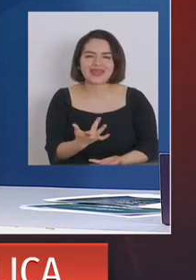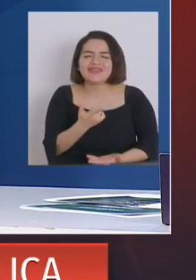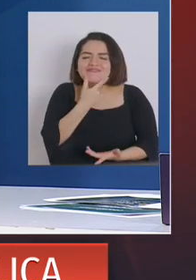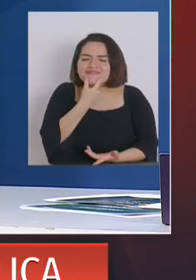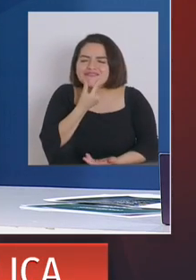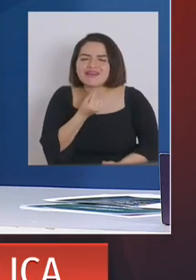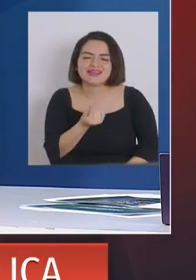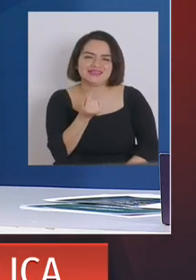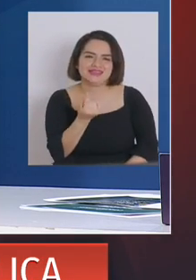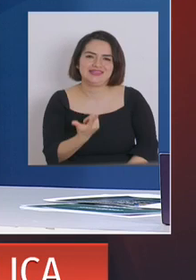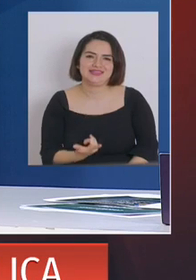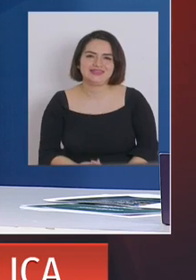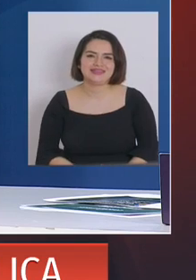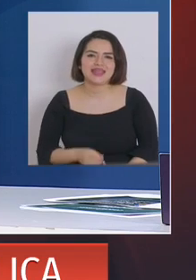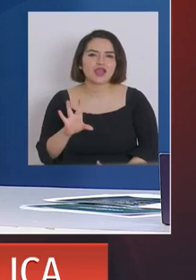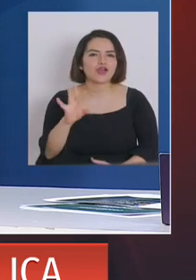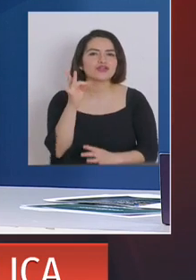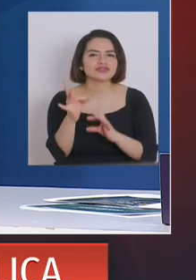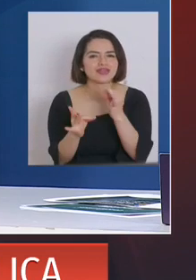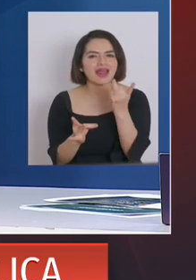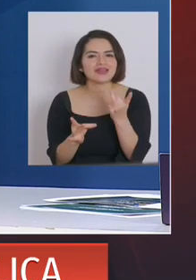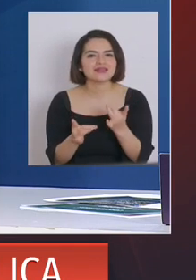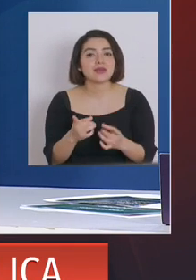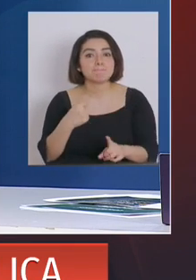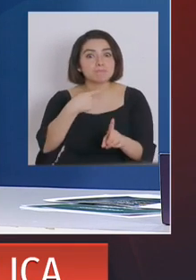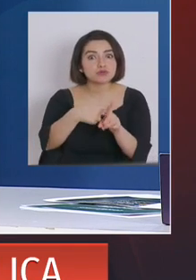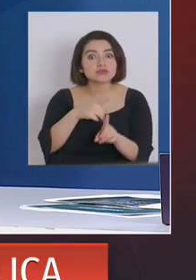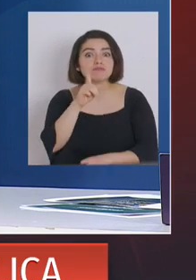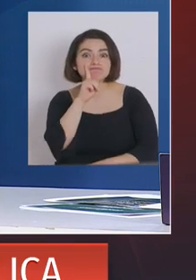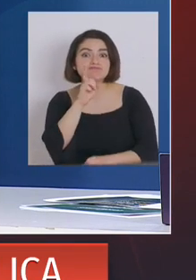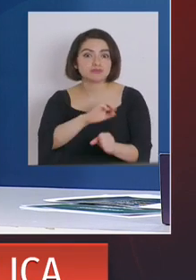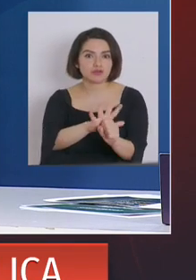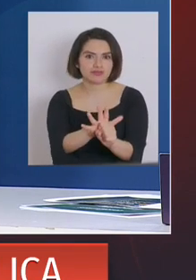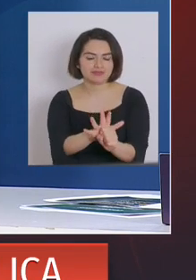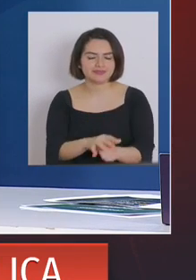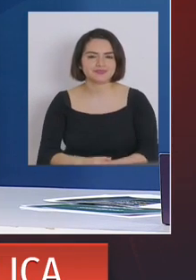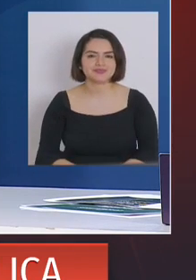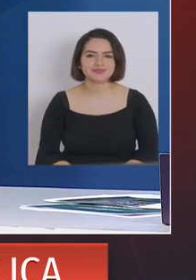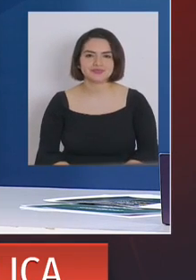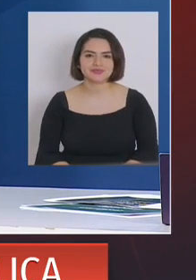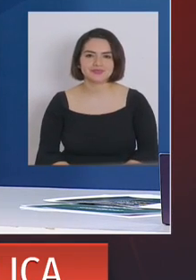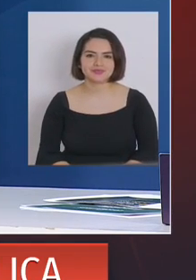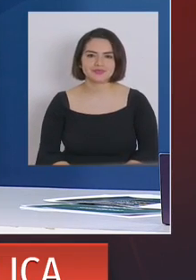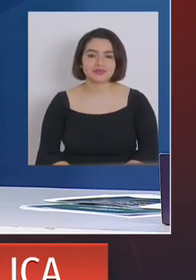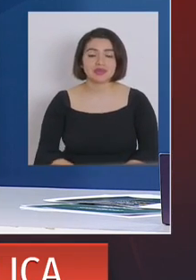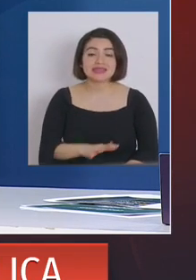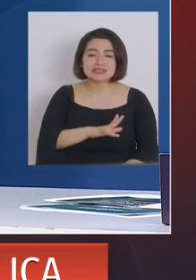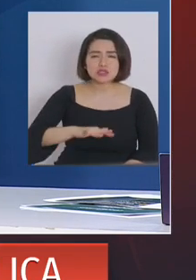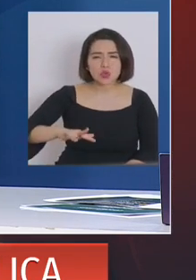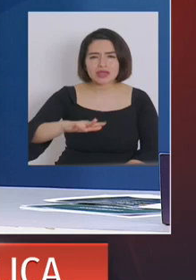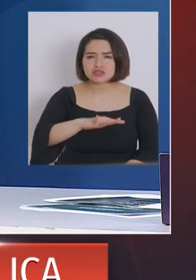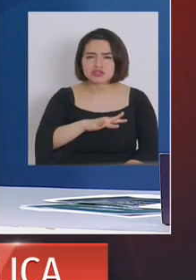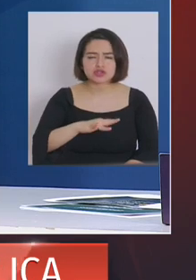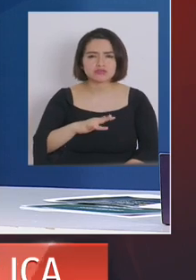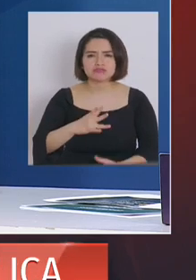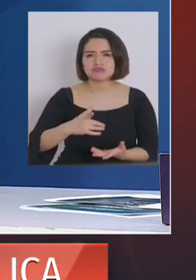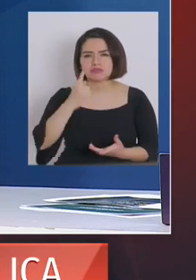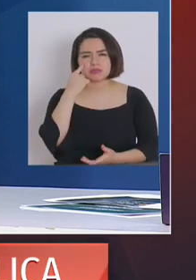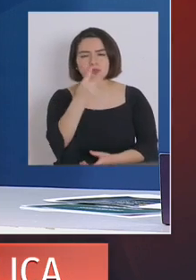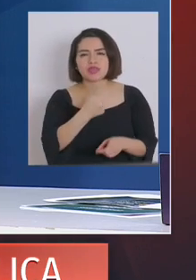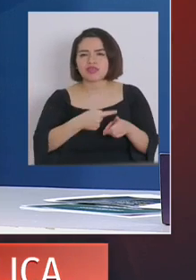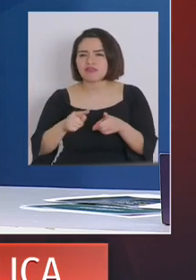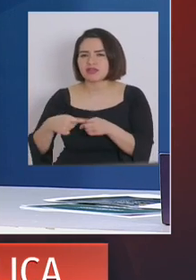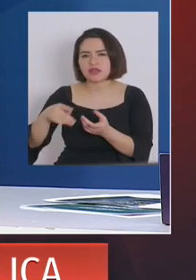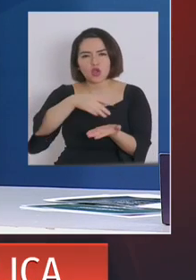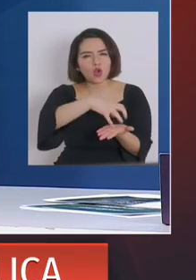facilitar de encontrar aquellos casos que son positivos. Sin embargo, todas estas situaciones particulares que hemos visto en distintas